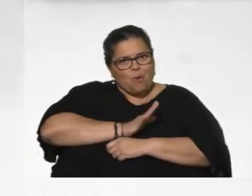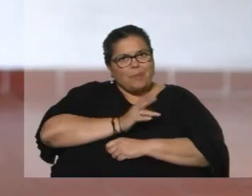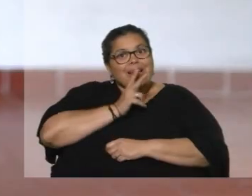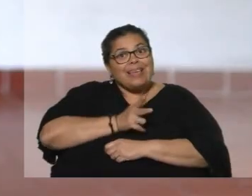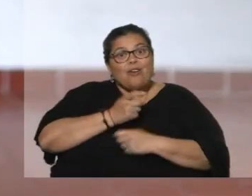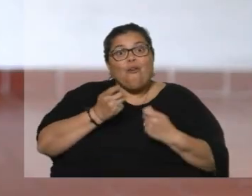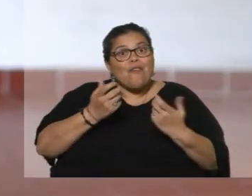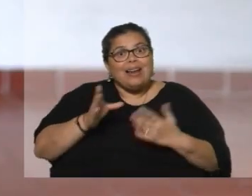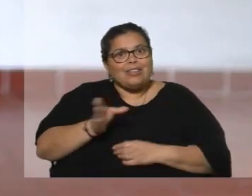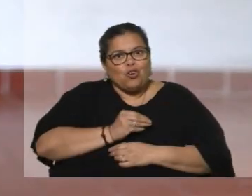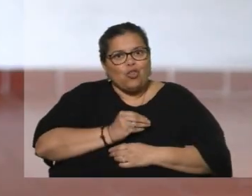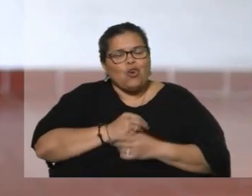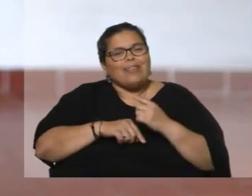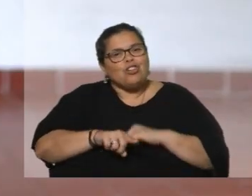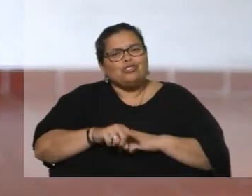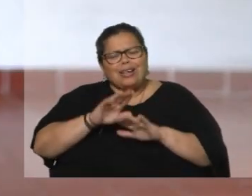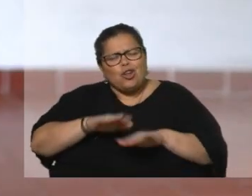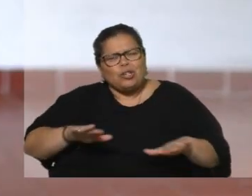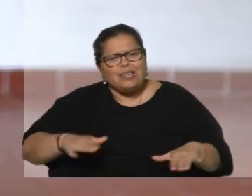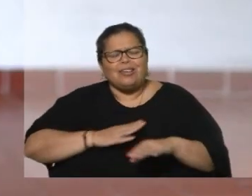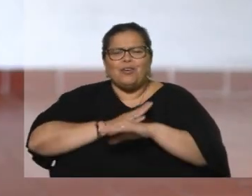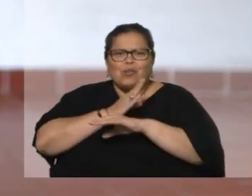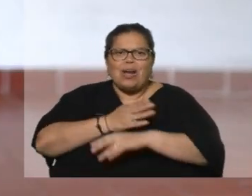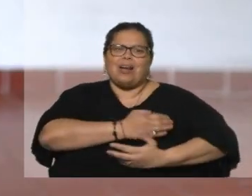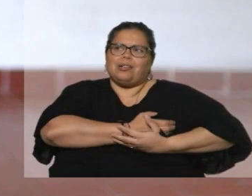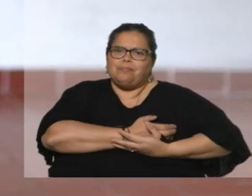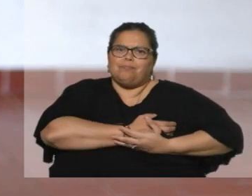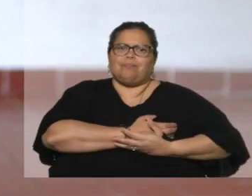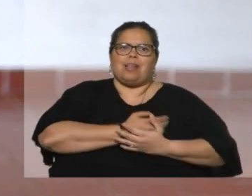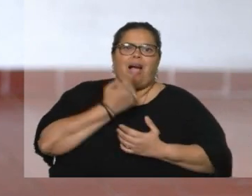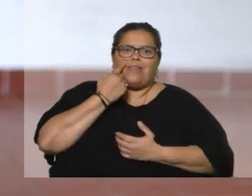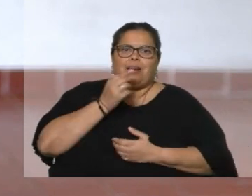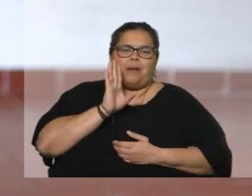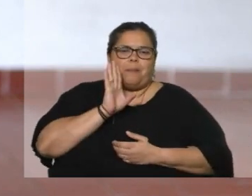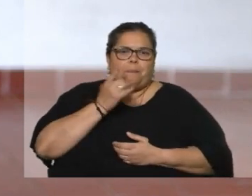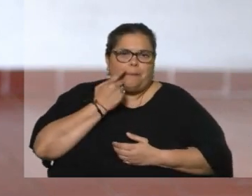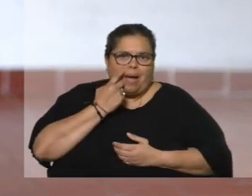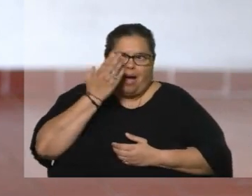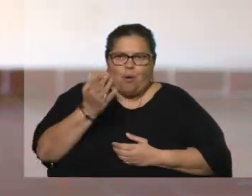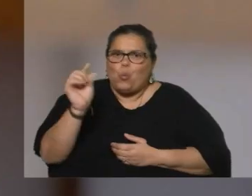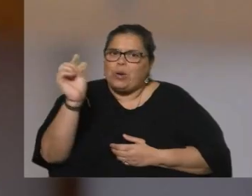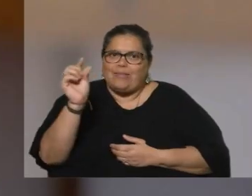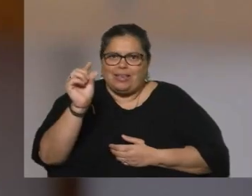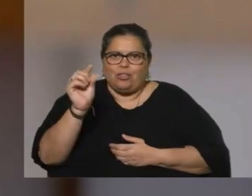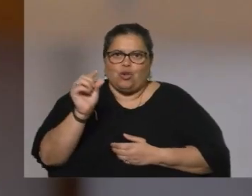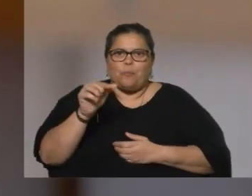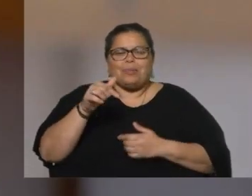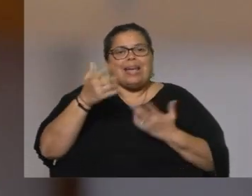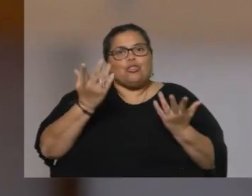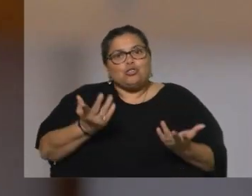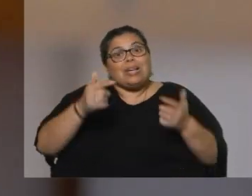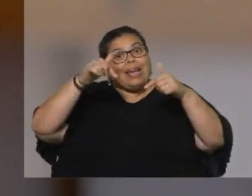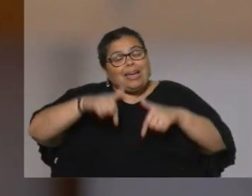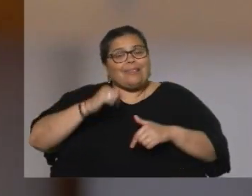todo, todo lo significan. Y niños en sus brazos con su madre para ver a su papá un ratito. Este